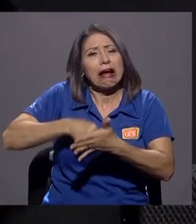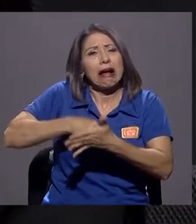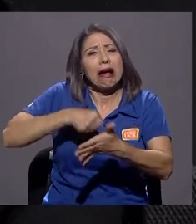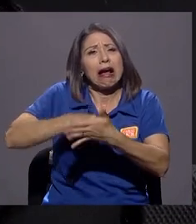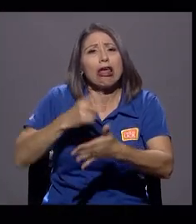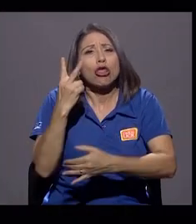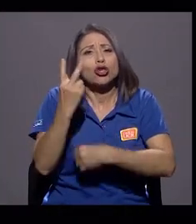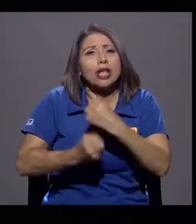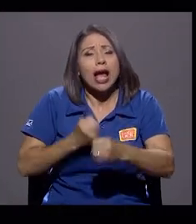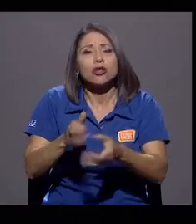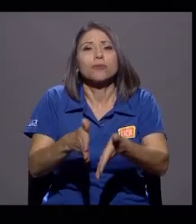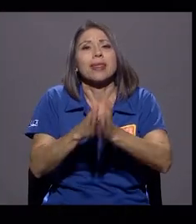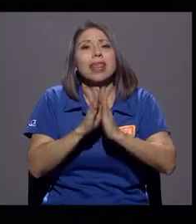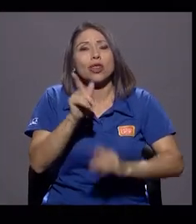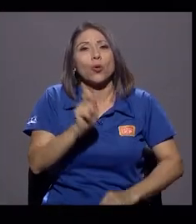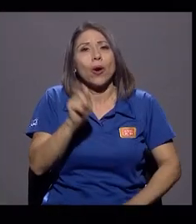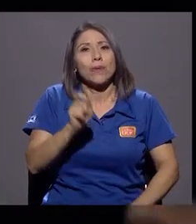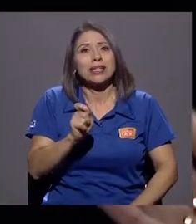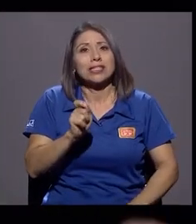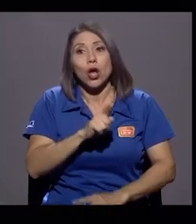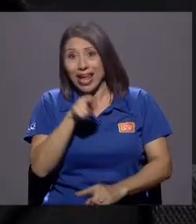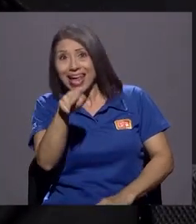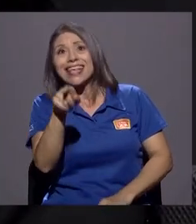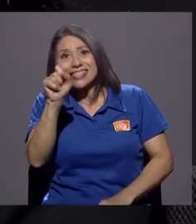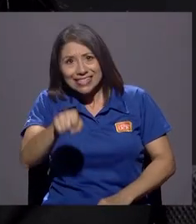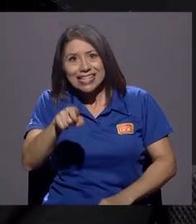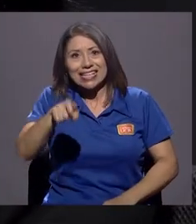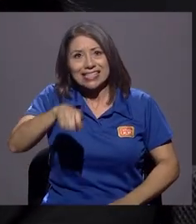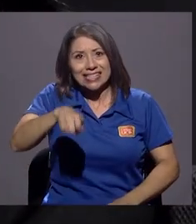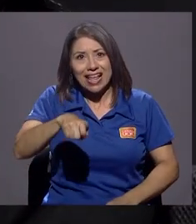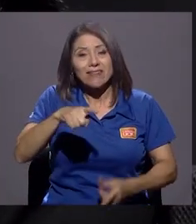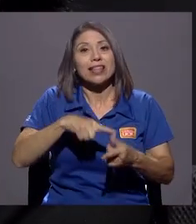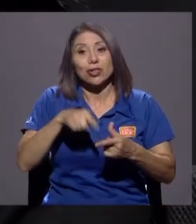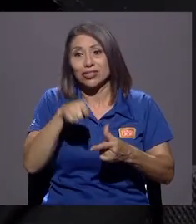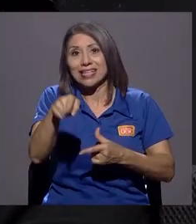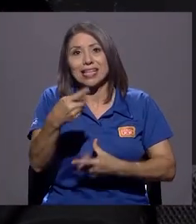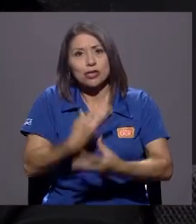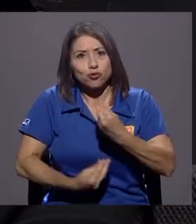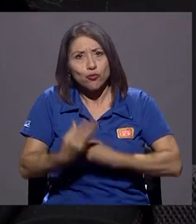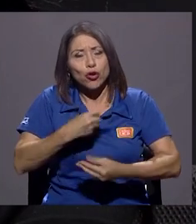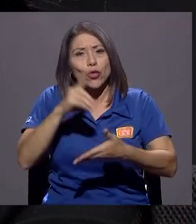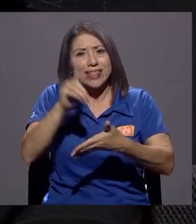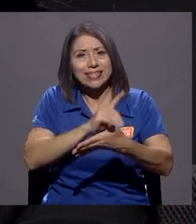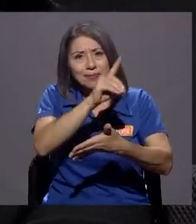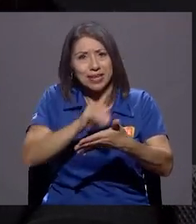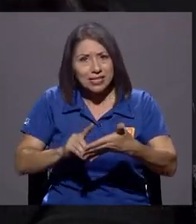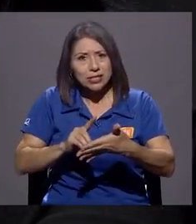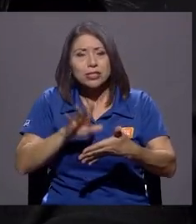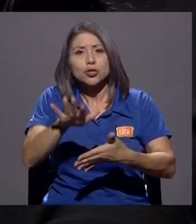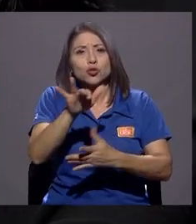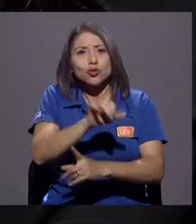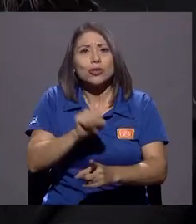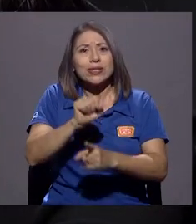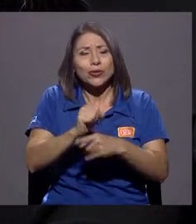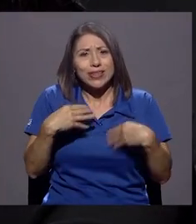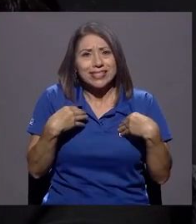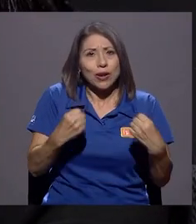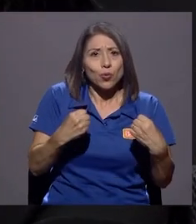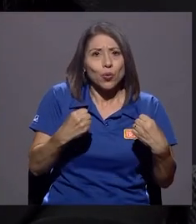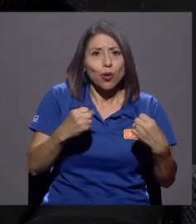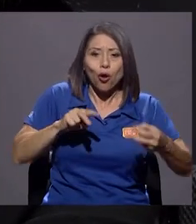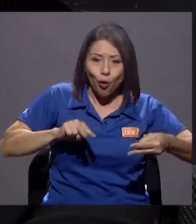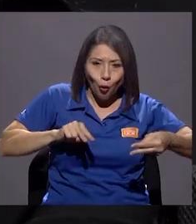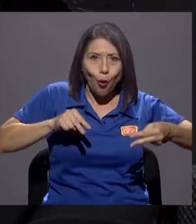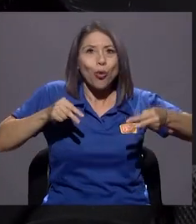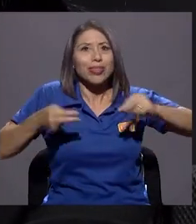de ella sí la meritaba. claro. Entonces, ella sufrió lo que era la discriminación, su situación de salud, contrario y completamente a lo mío,